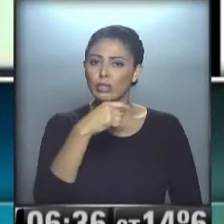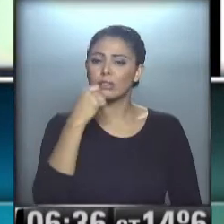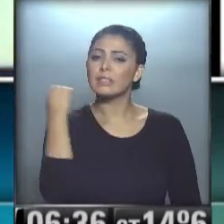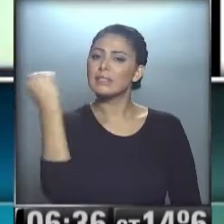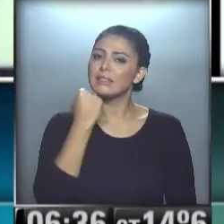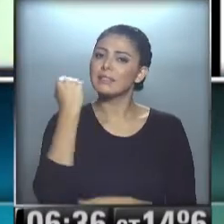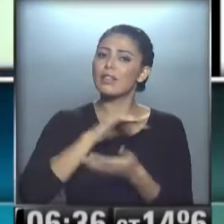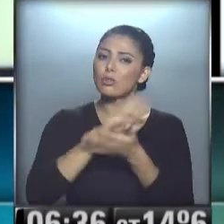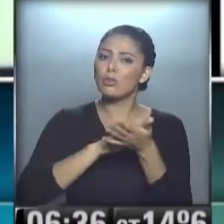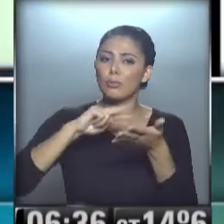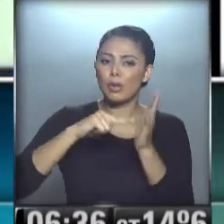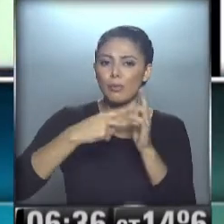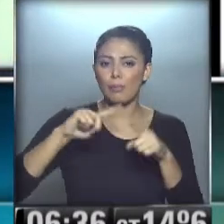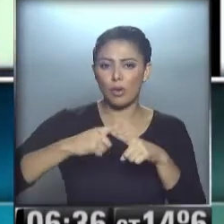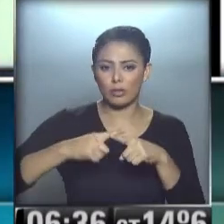crisis política.